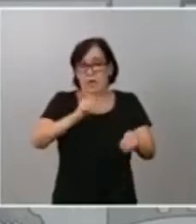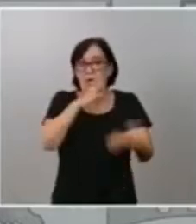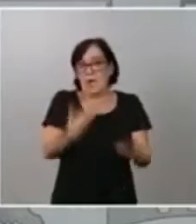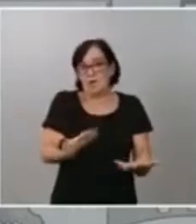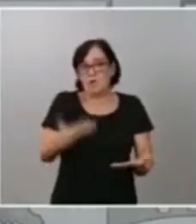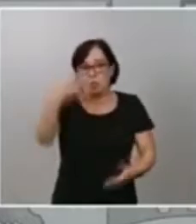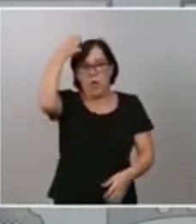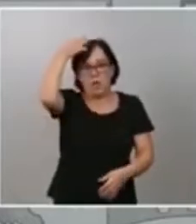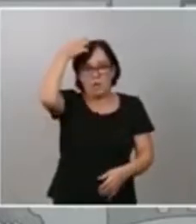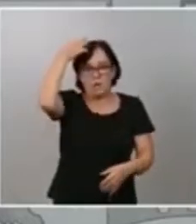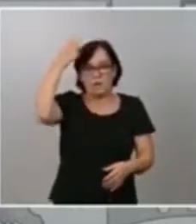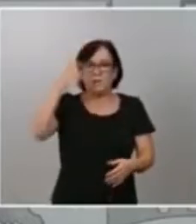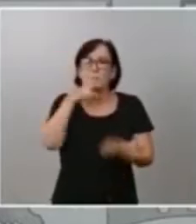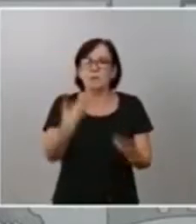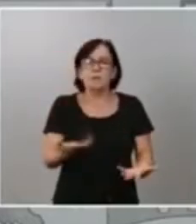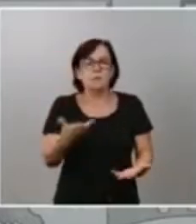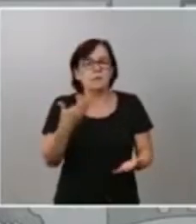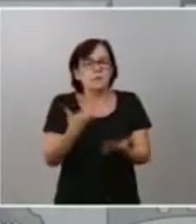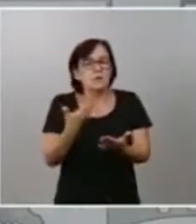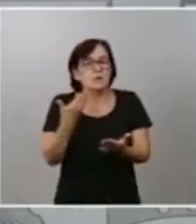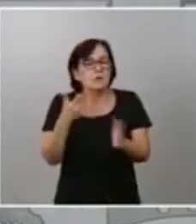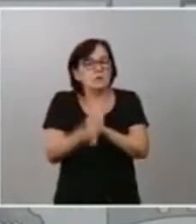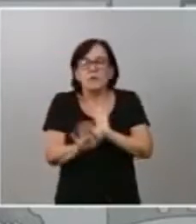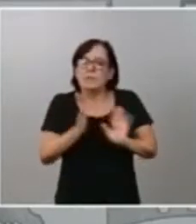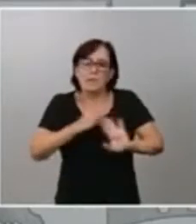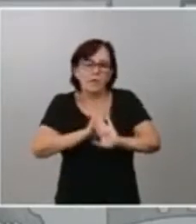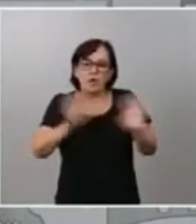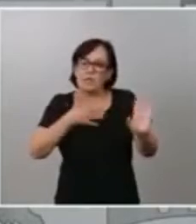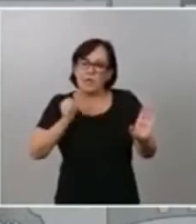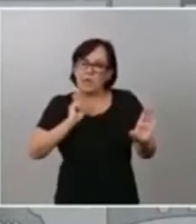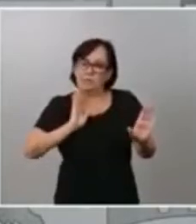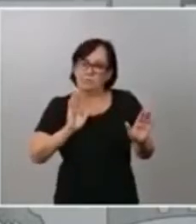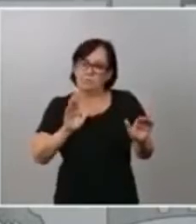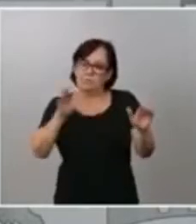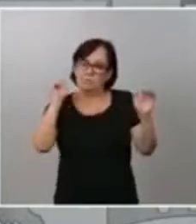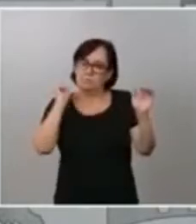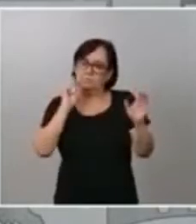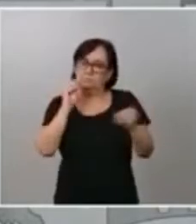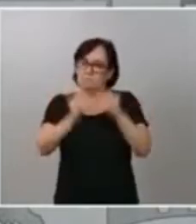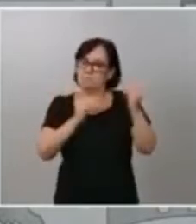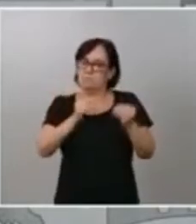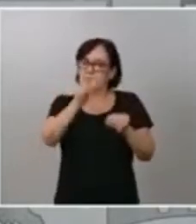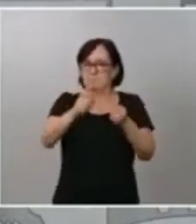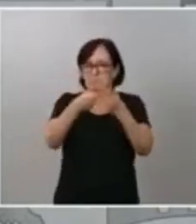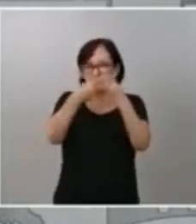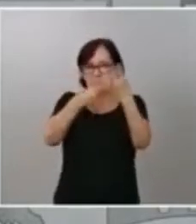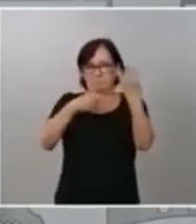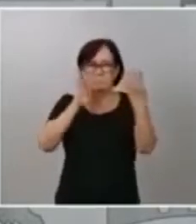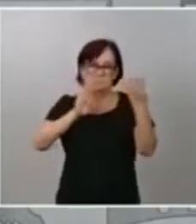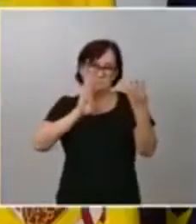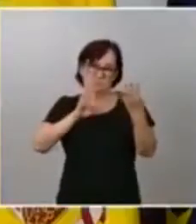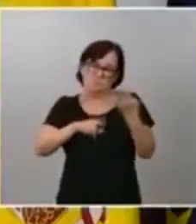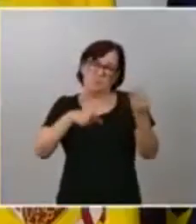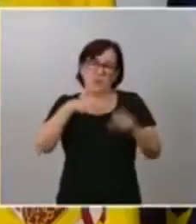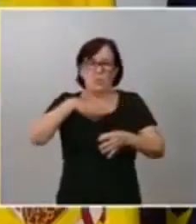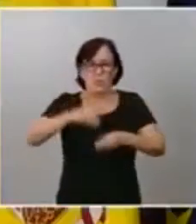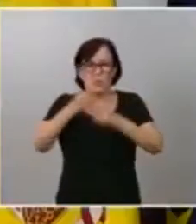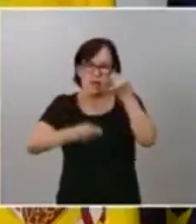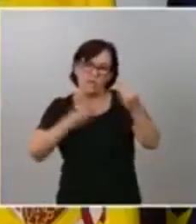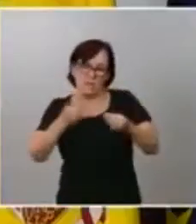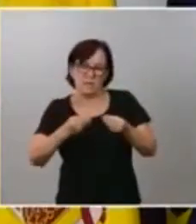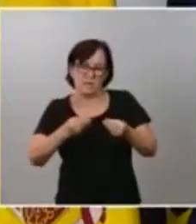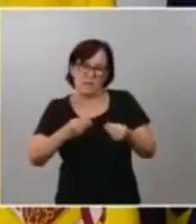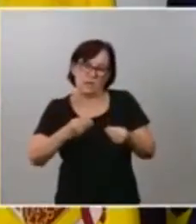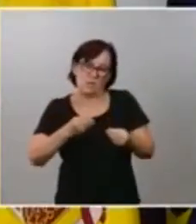demuestra que marca distancia respecto a una serie de supuestas conductas que pueden ser susceptibles de calificarse como irregulares.